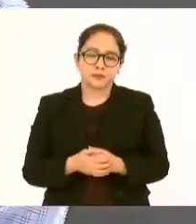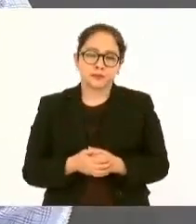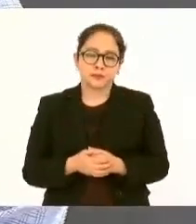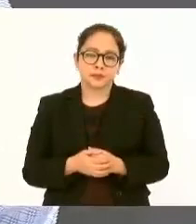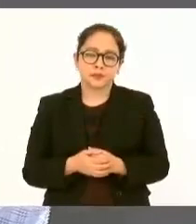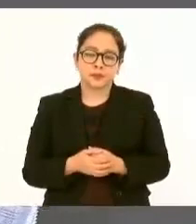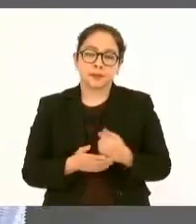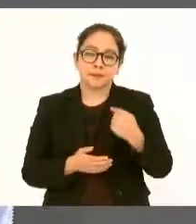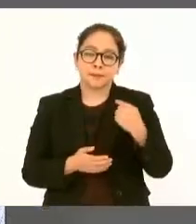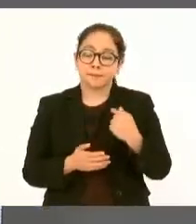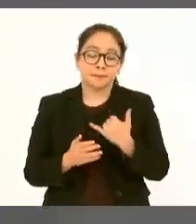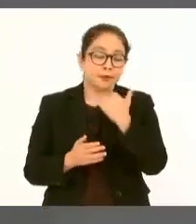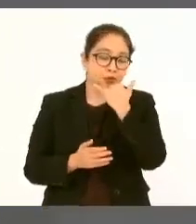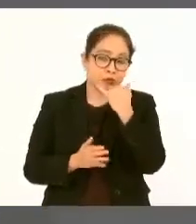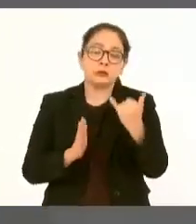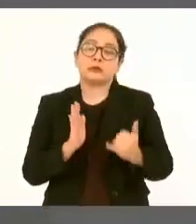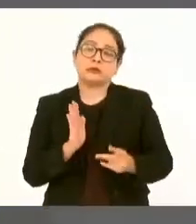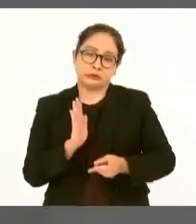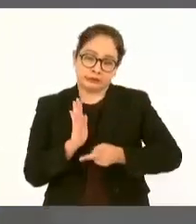corrijo,